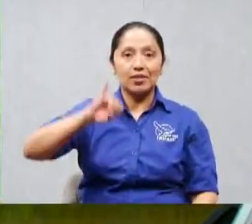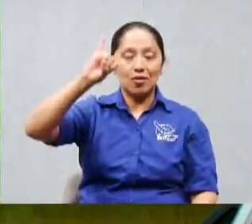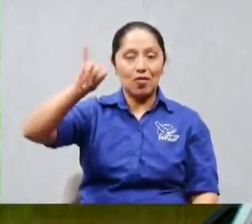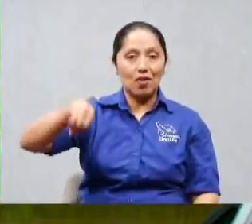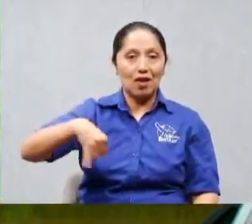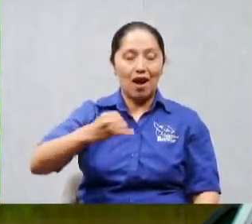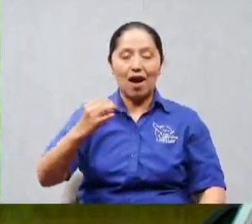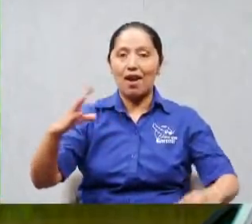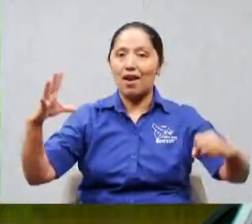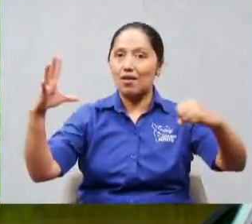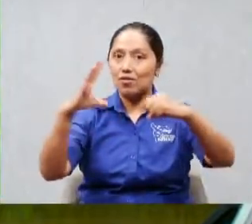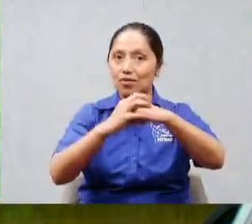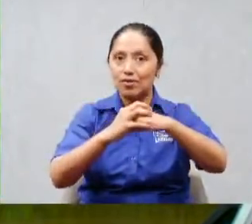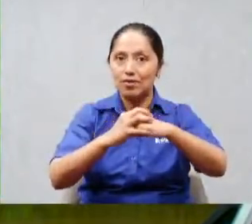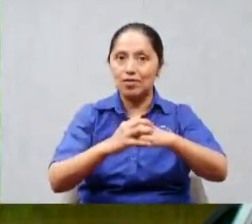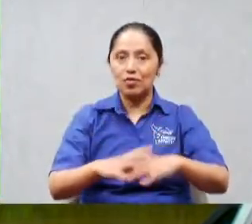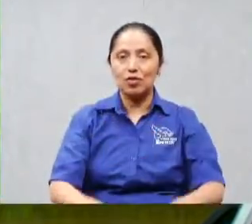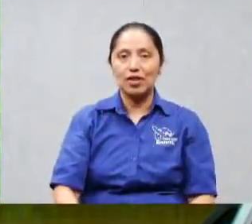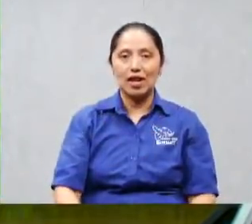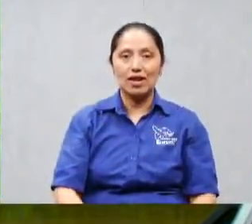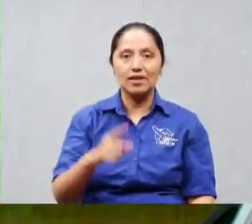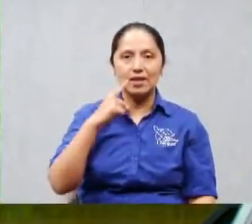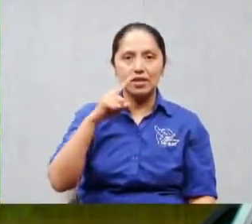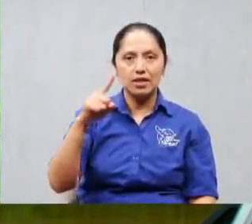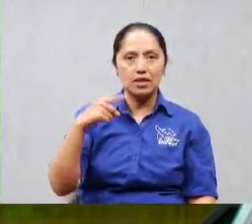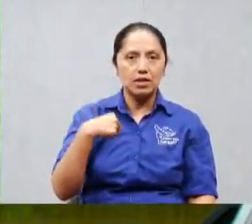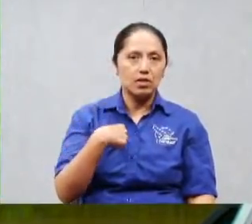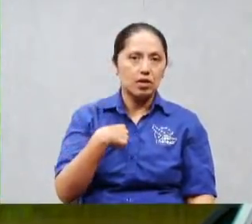chamarro y yo sé que están orando y yo solo hago así la mano